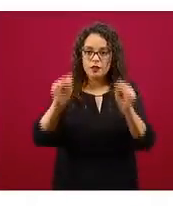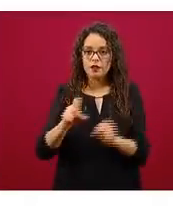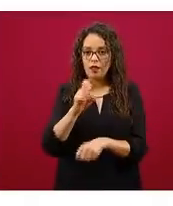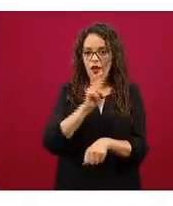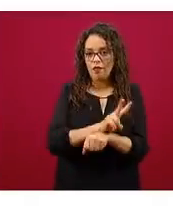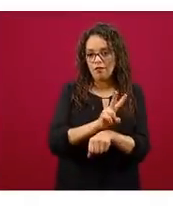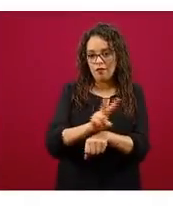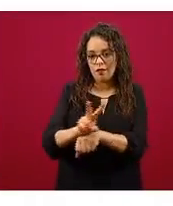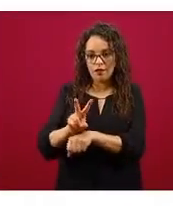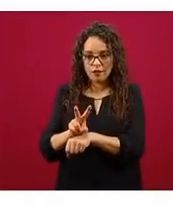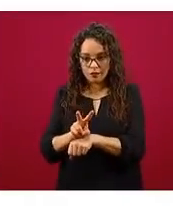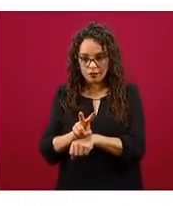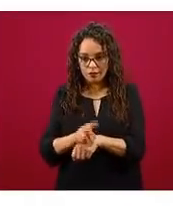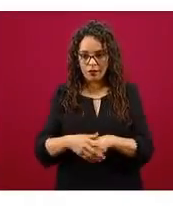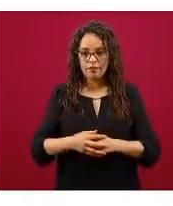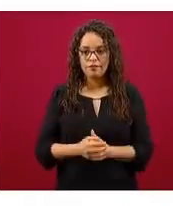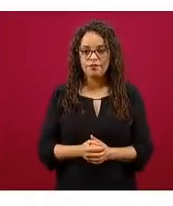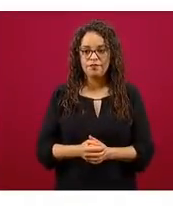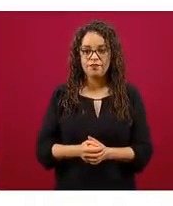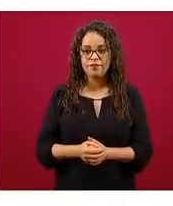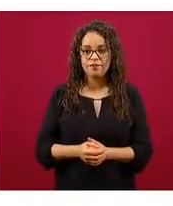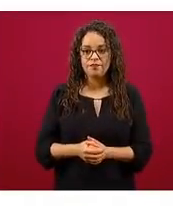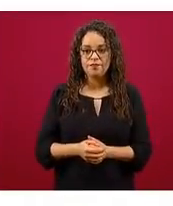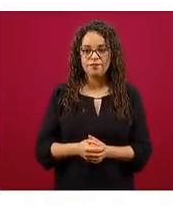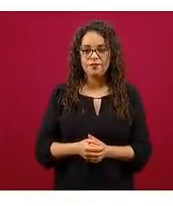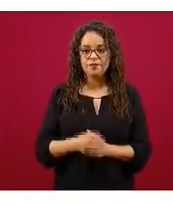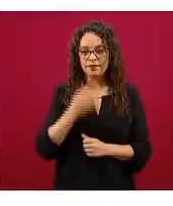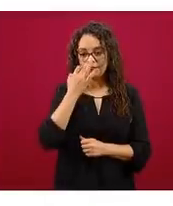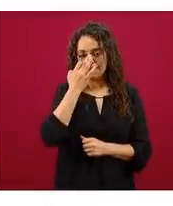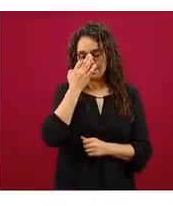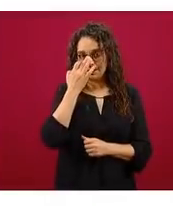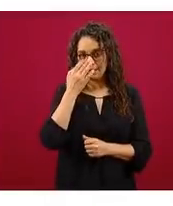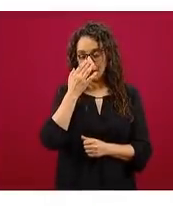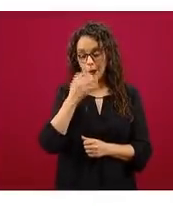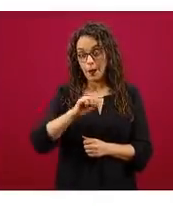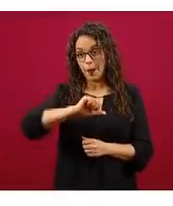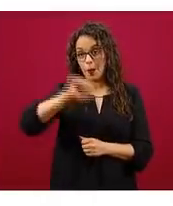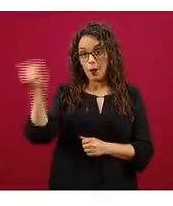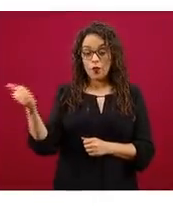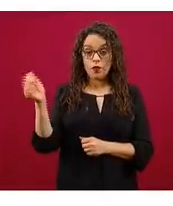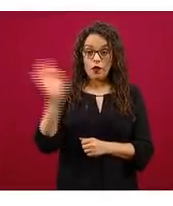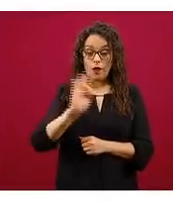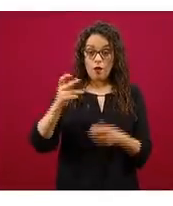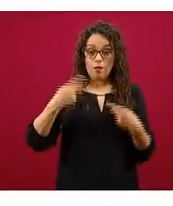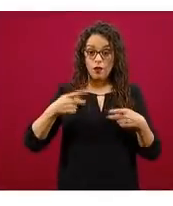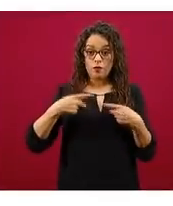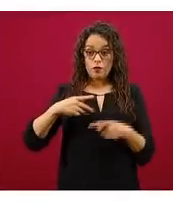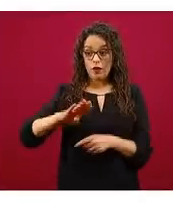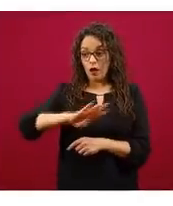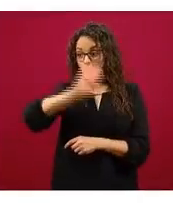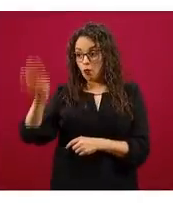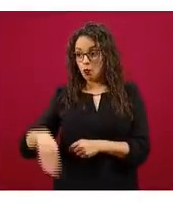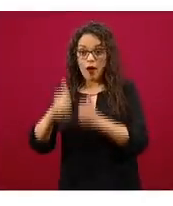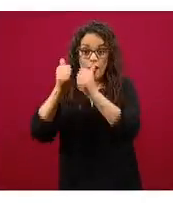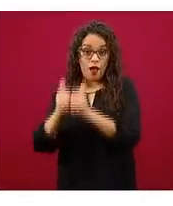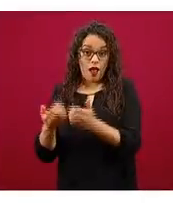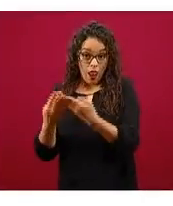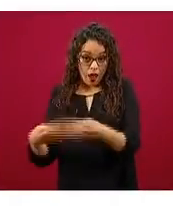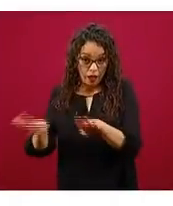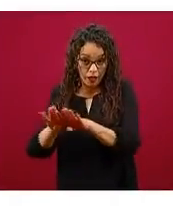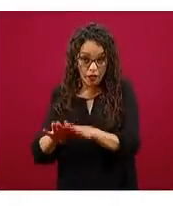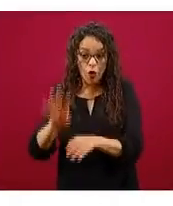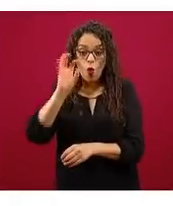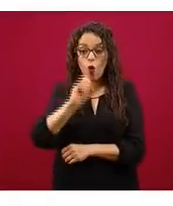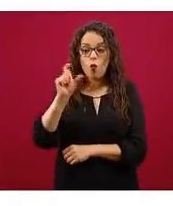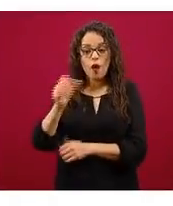Sin embargo, hay otras defunciones, aquellas que suceden en casa o que suceden en trayecto, si suceden en